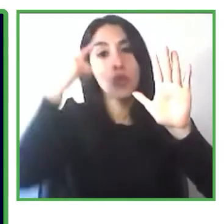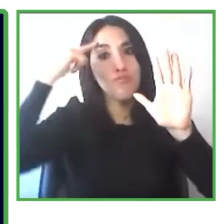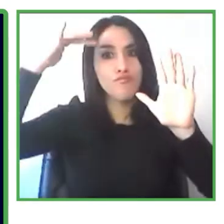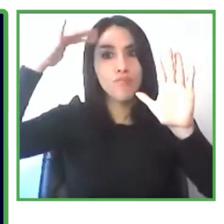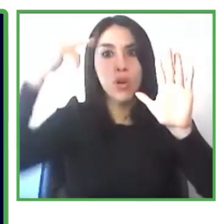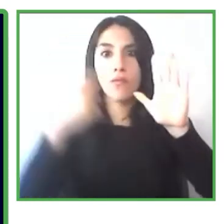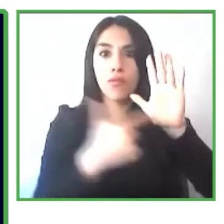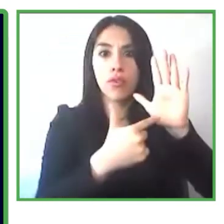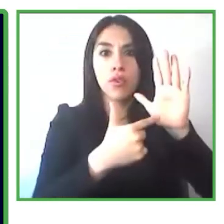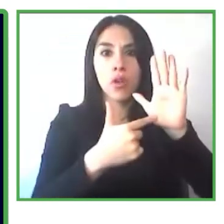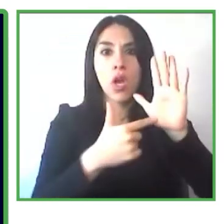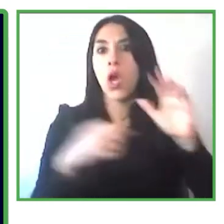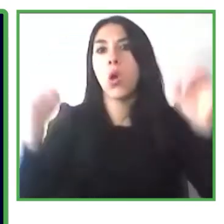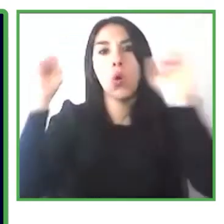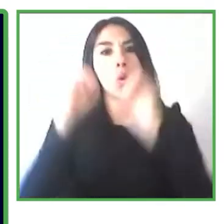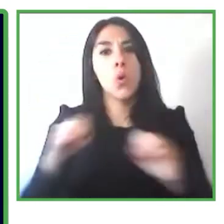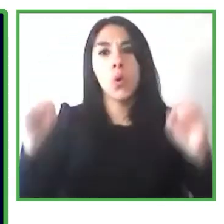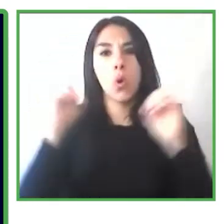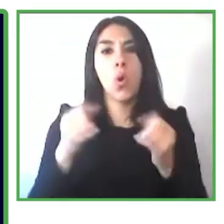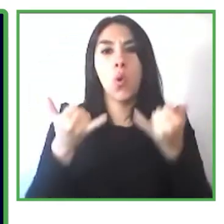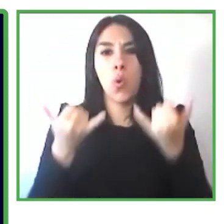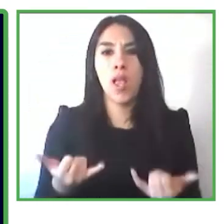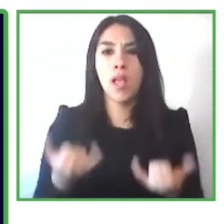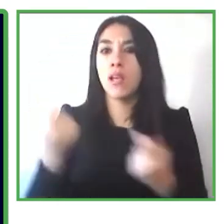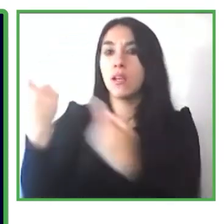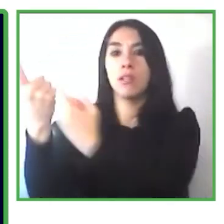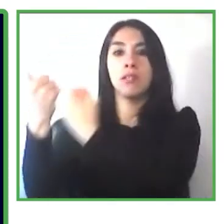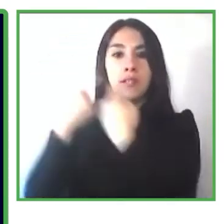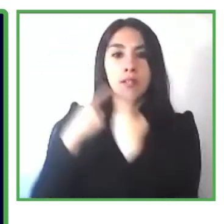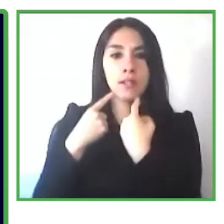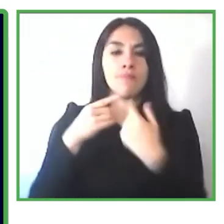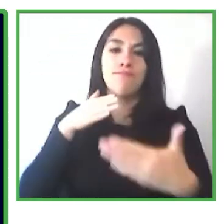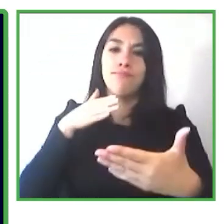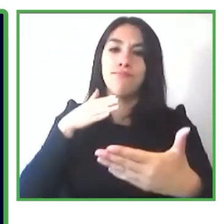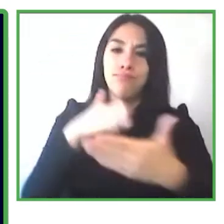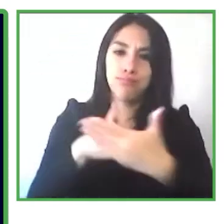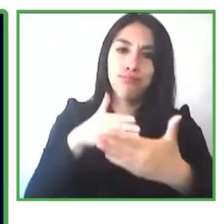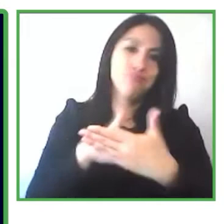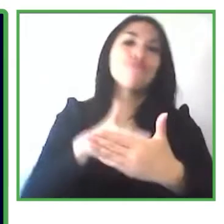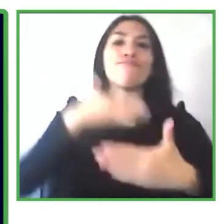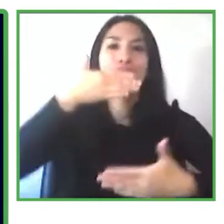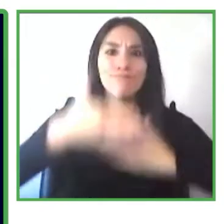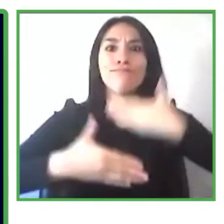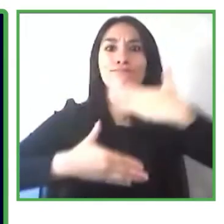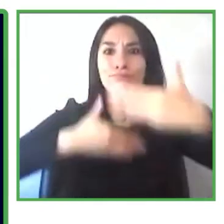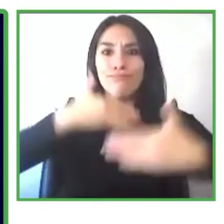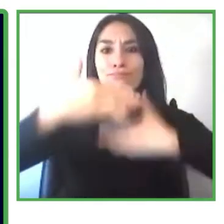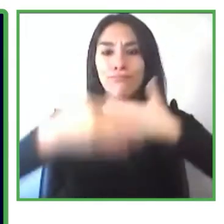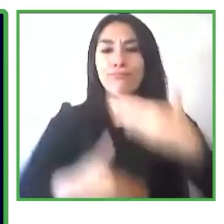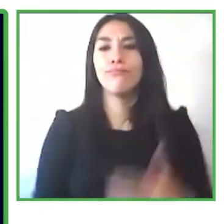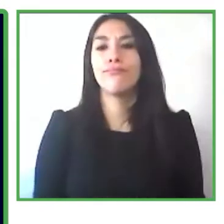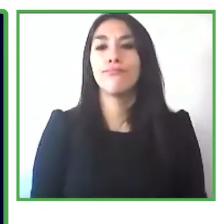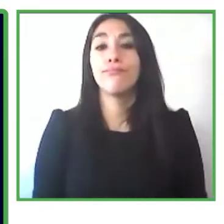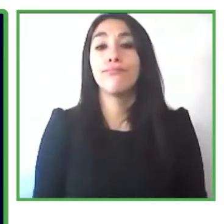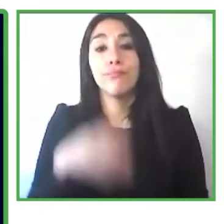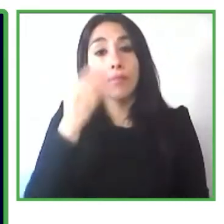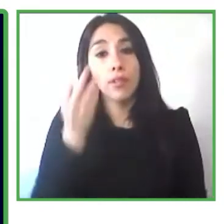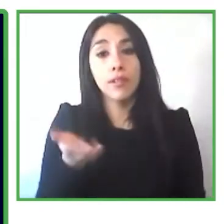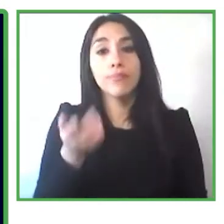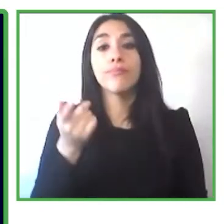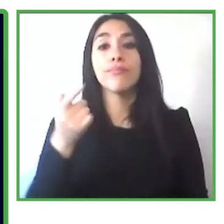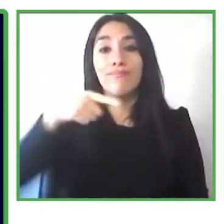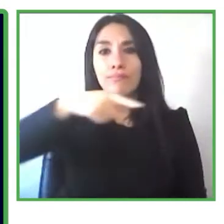resultados de estos procesos limitados a procesos internos y es así como entendimos que para generar un cambio